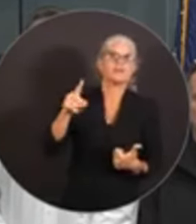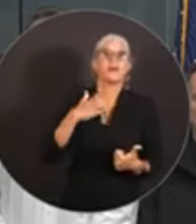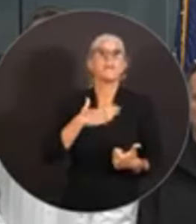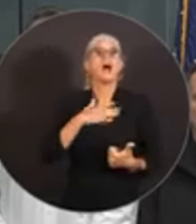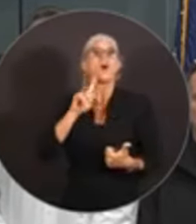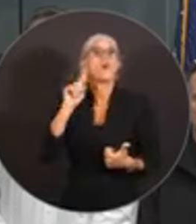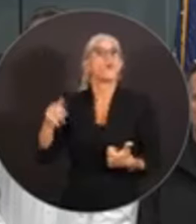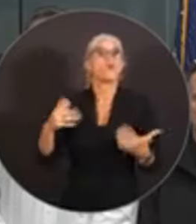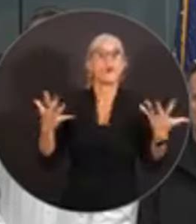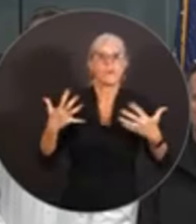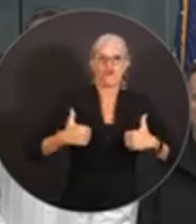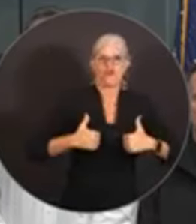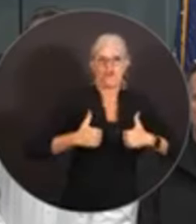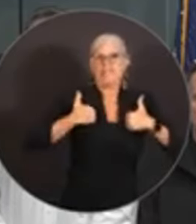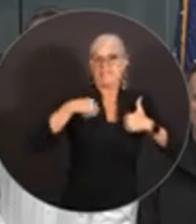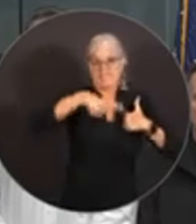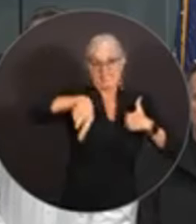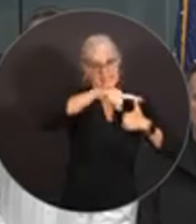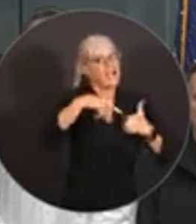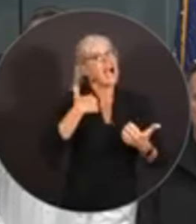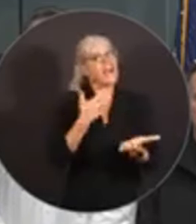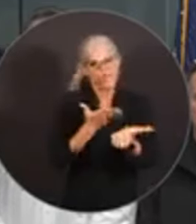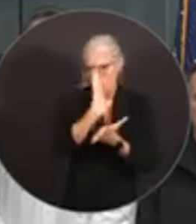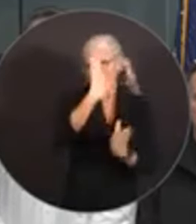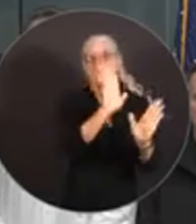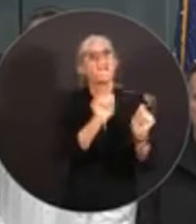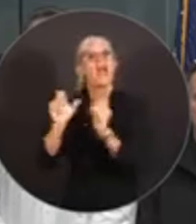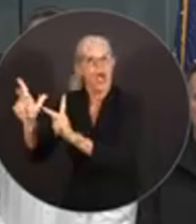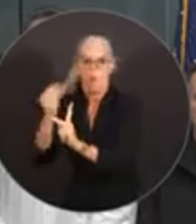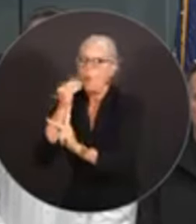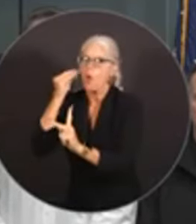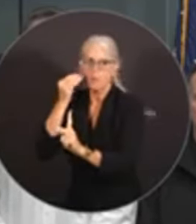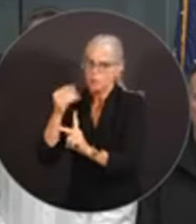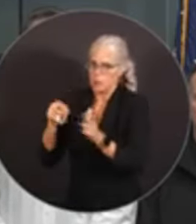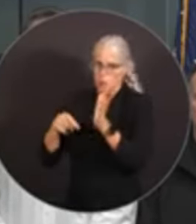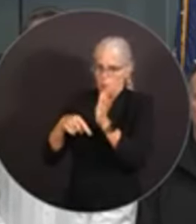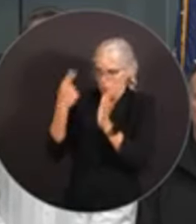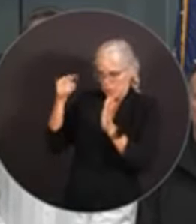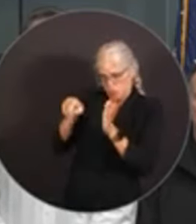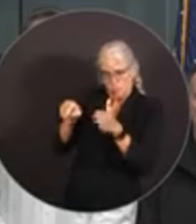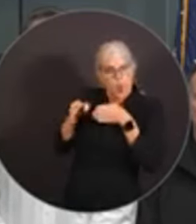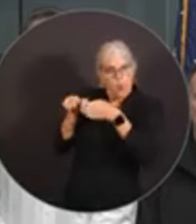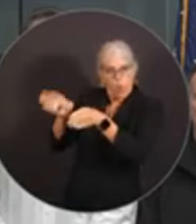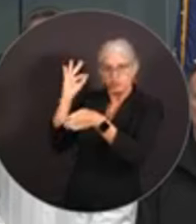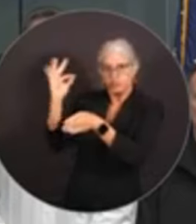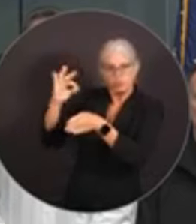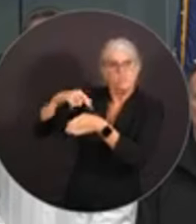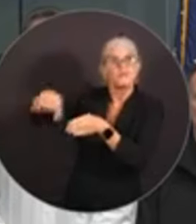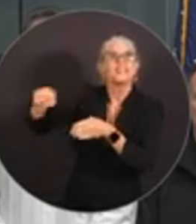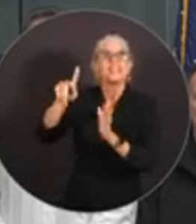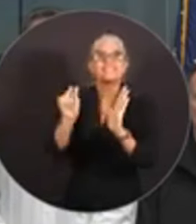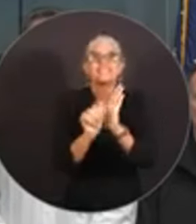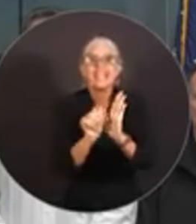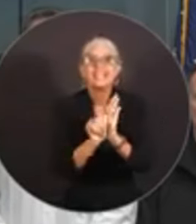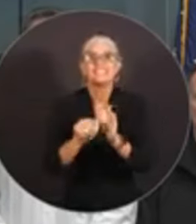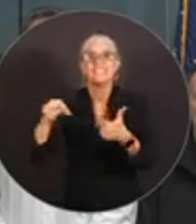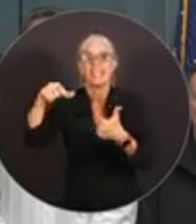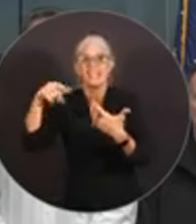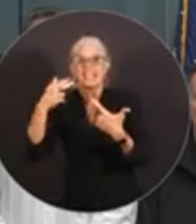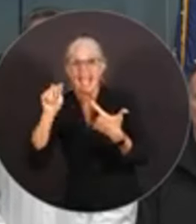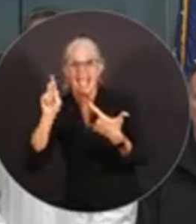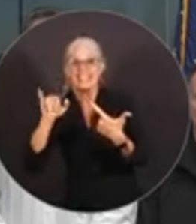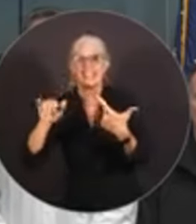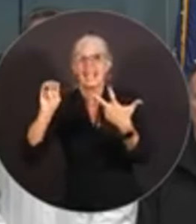mi orden del Poder Ejecutivo, trataremos de que la gente pueda volver a sus casas. Y el puente Tampa y